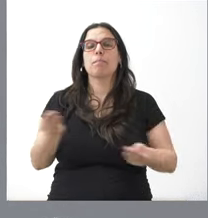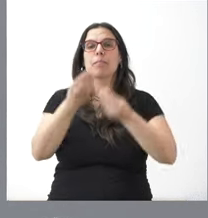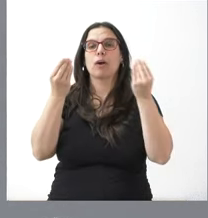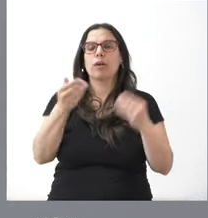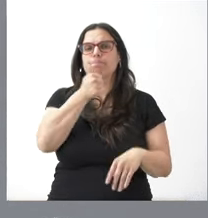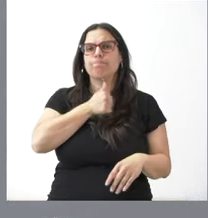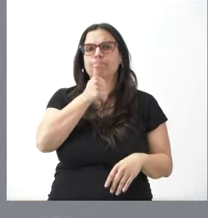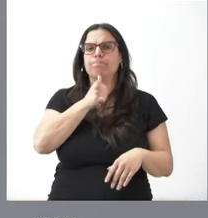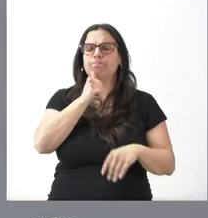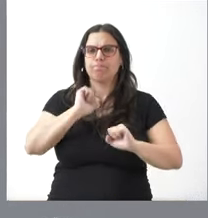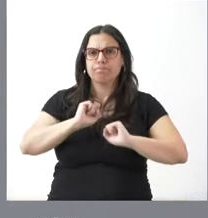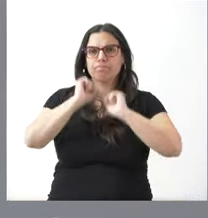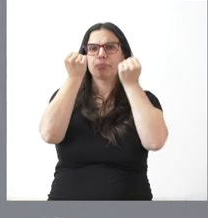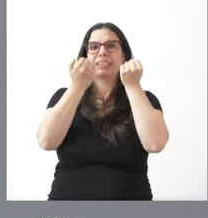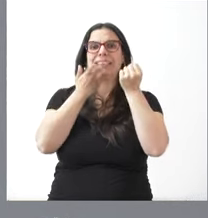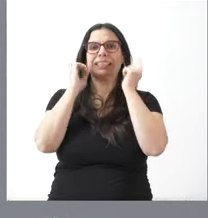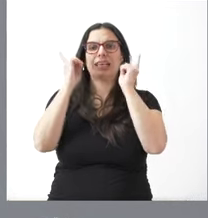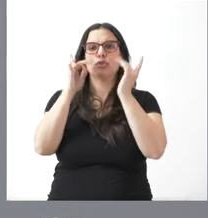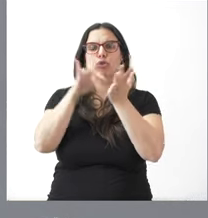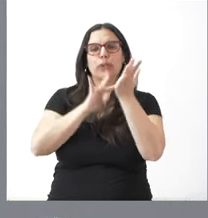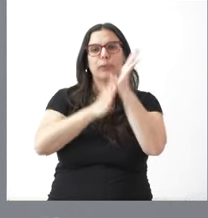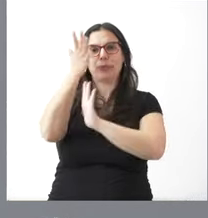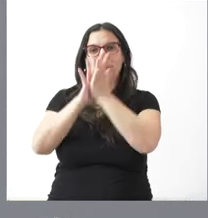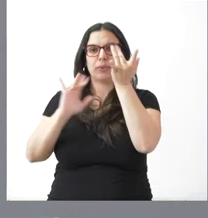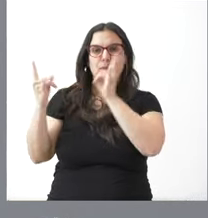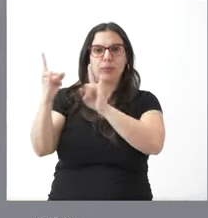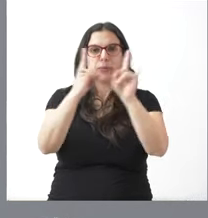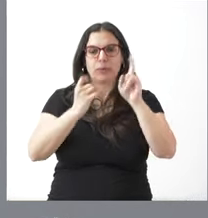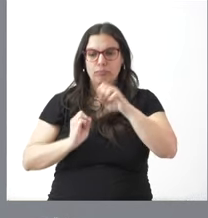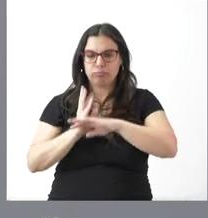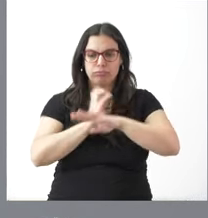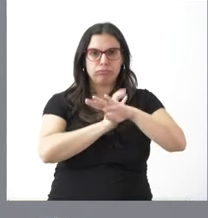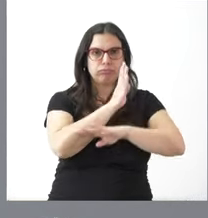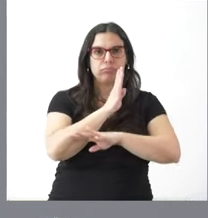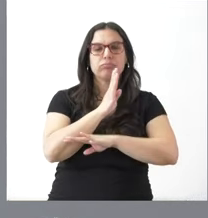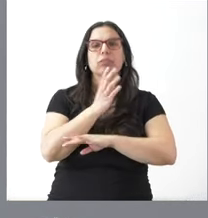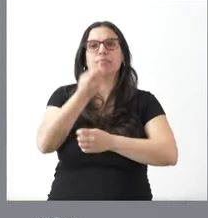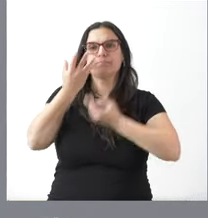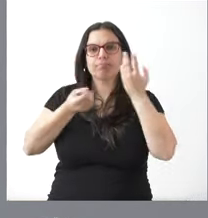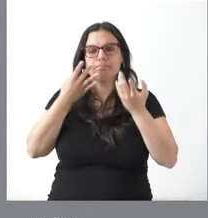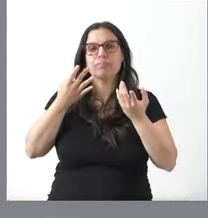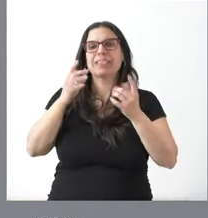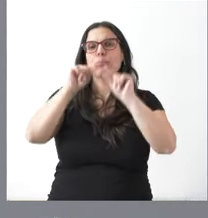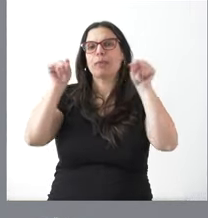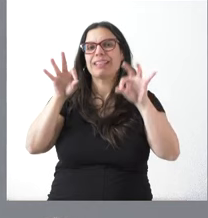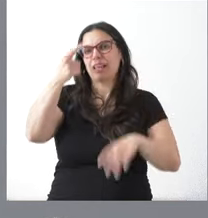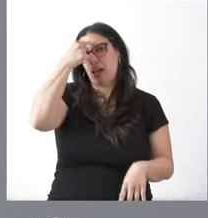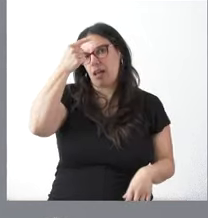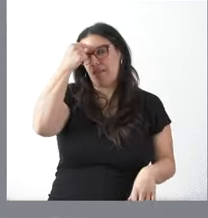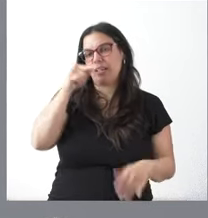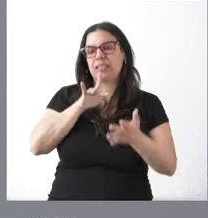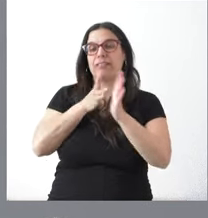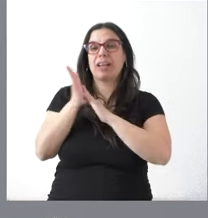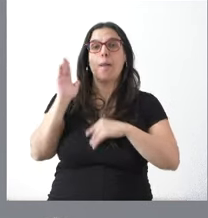frente a incendios forestales a través de la restauración silvopasteral y de infraestructuras en la provincia de Ávila. Son montes de